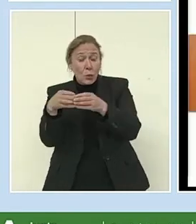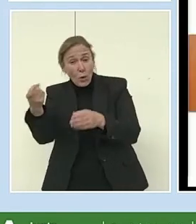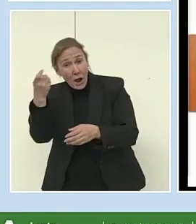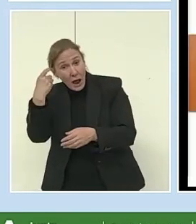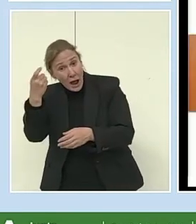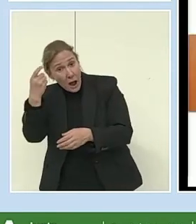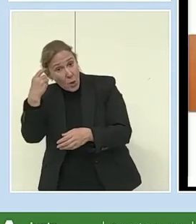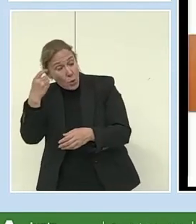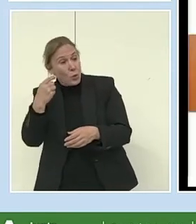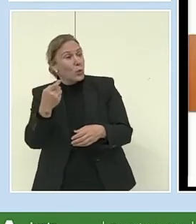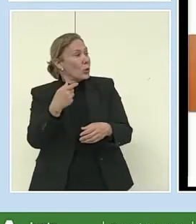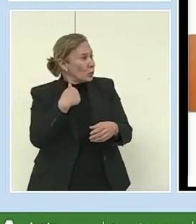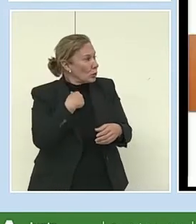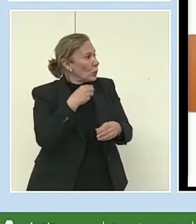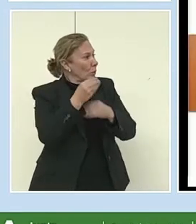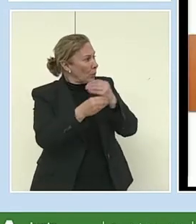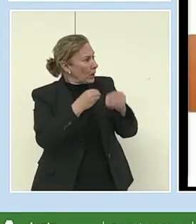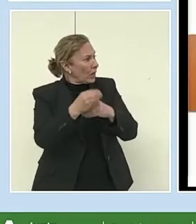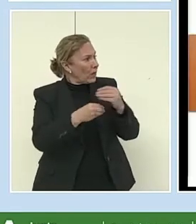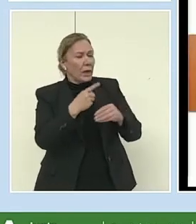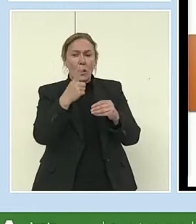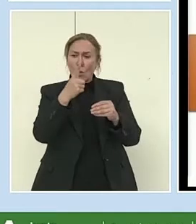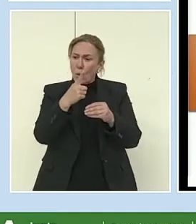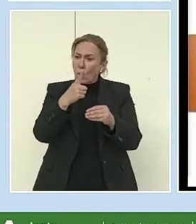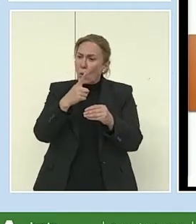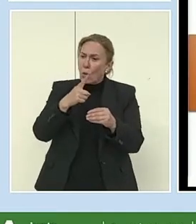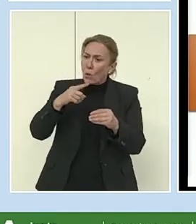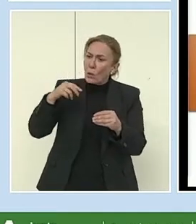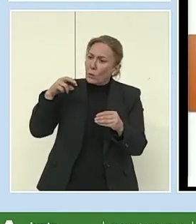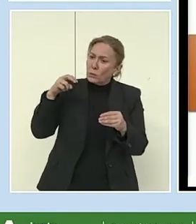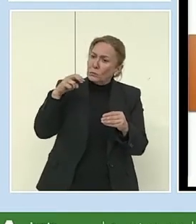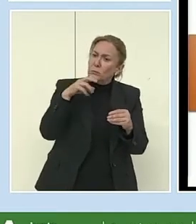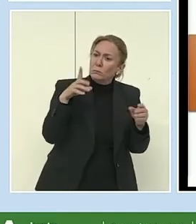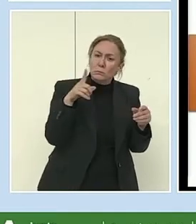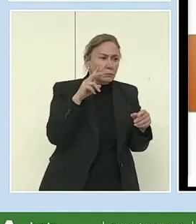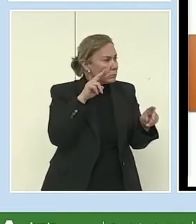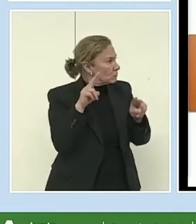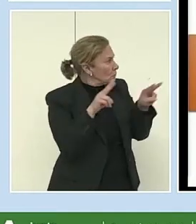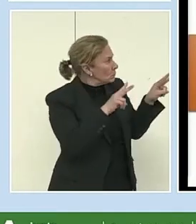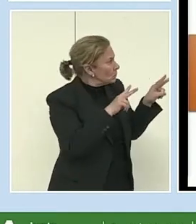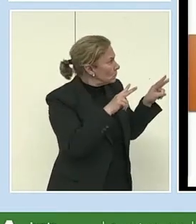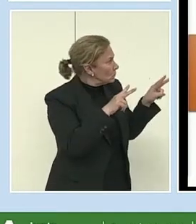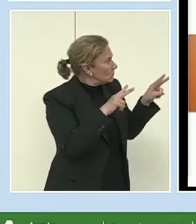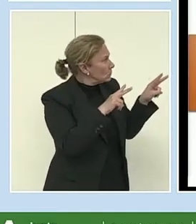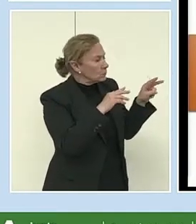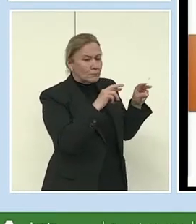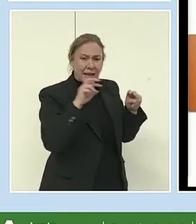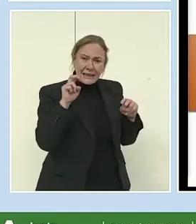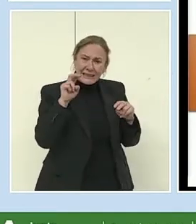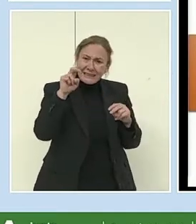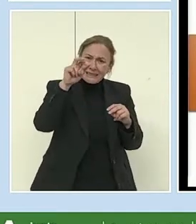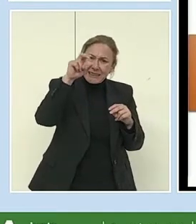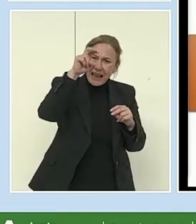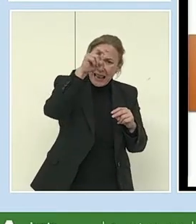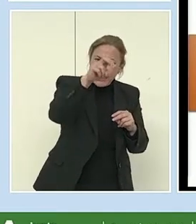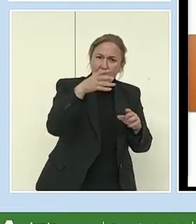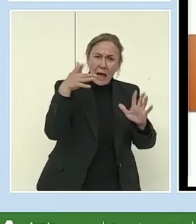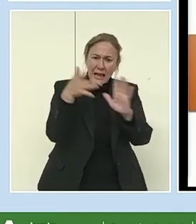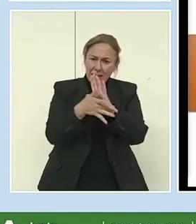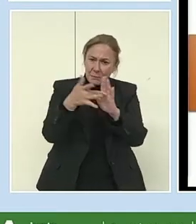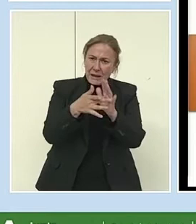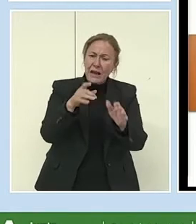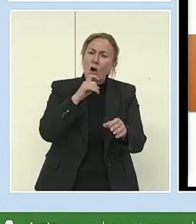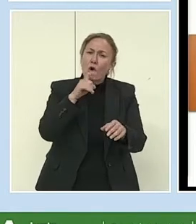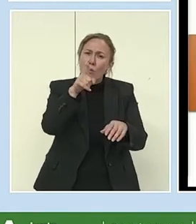esta especie de escalera que no es más que una visión de paso a paso de cómo manejar esta guía.